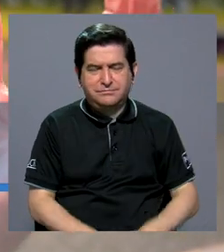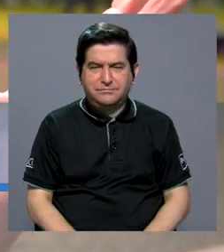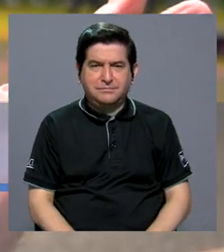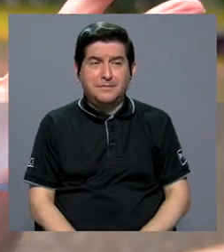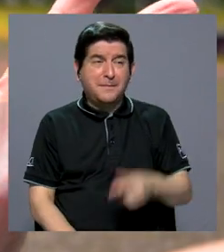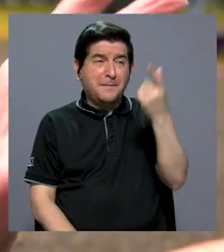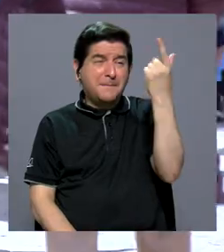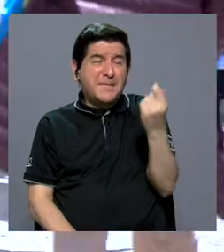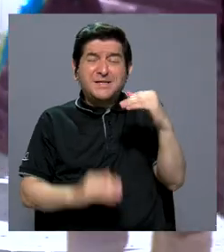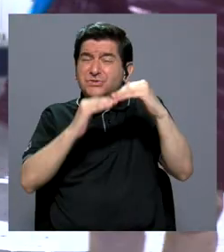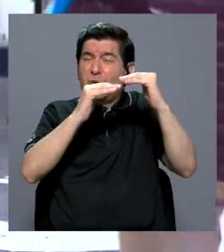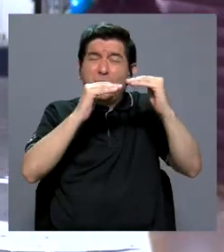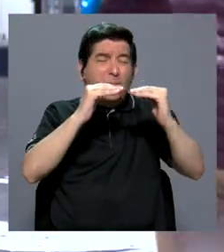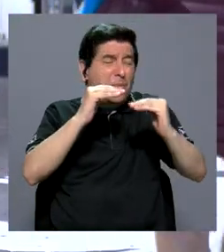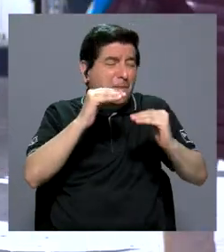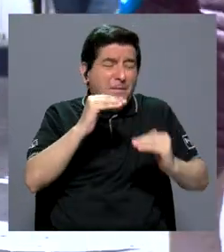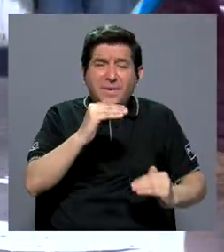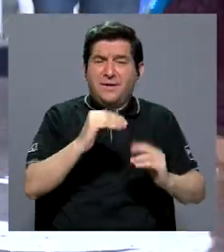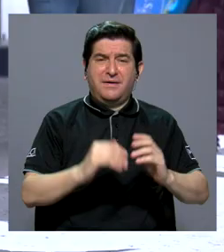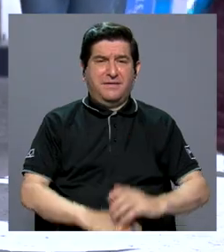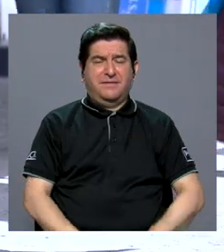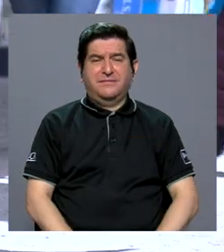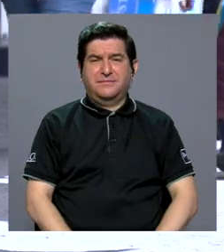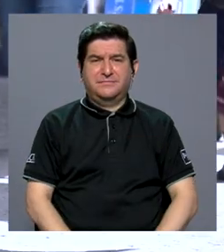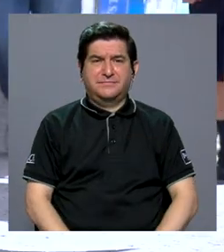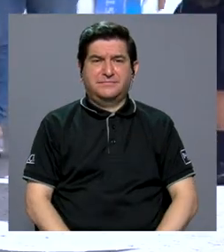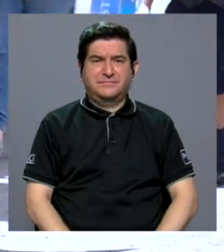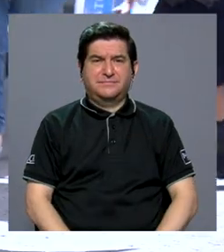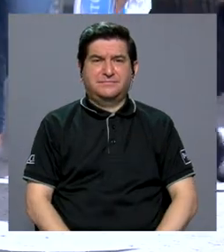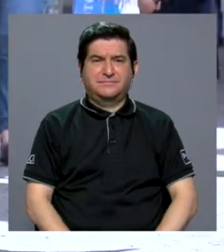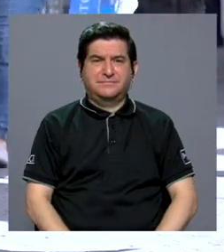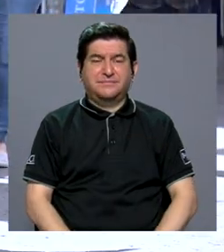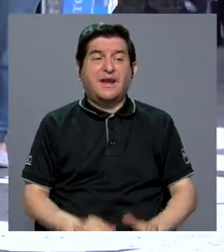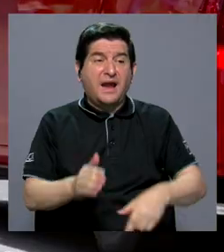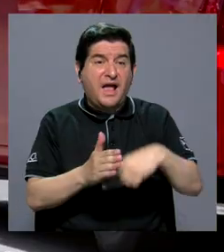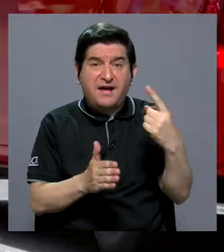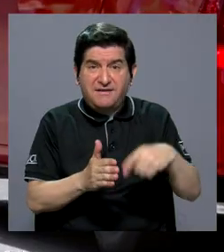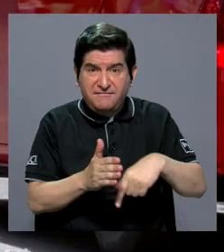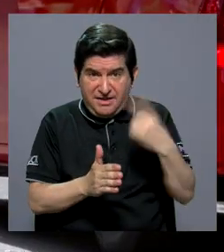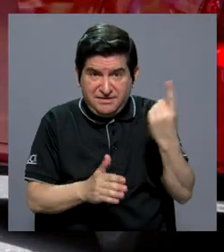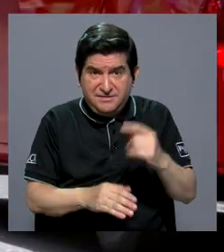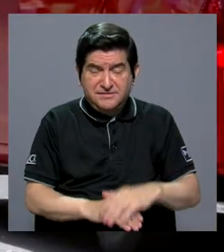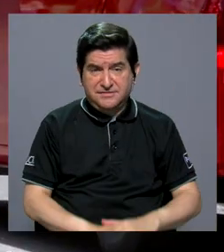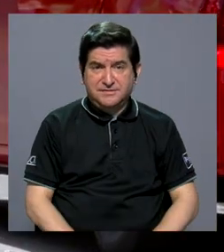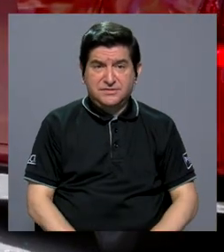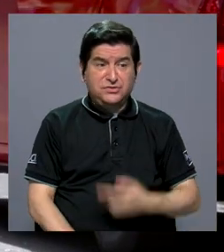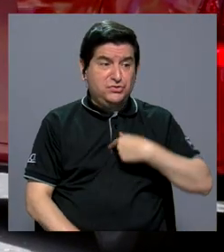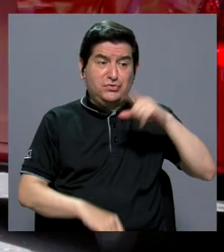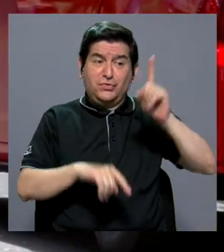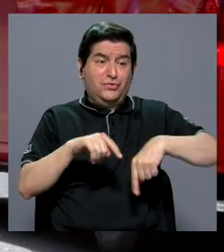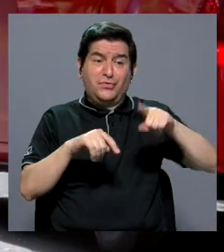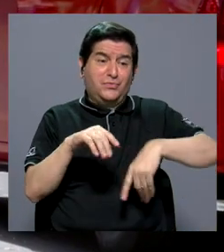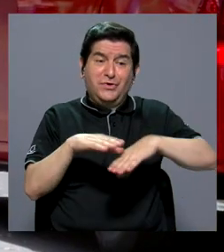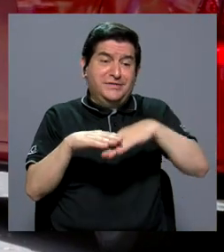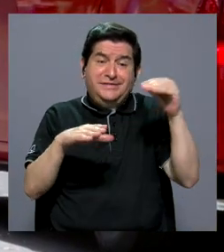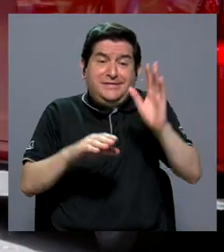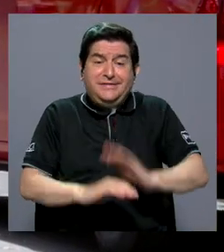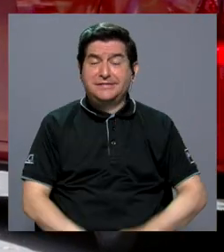contributiva, la pensión es muy baja, entonces a veces no